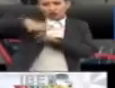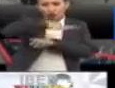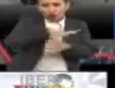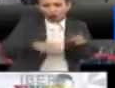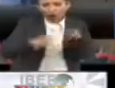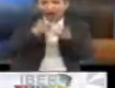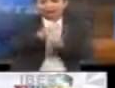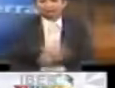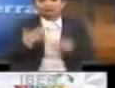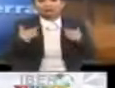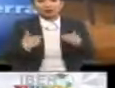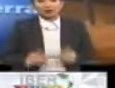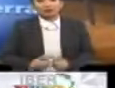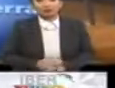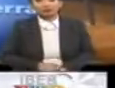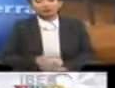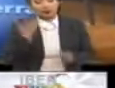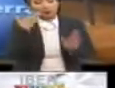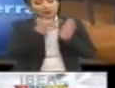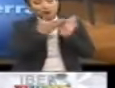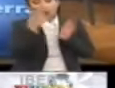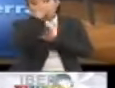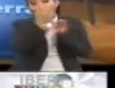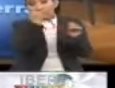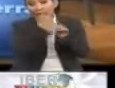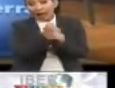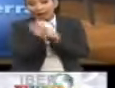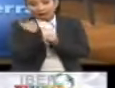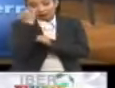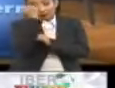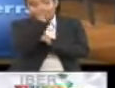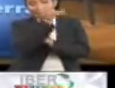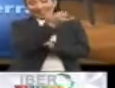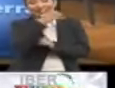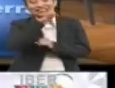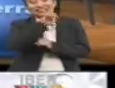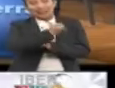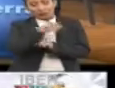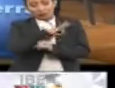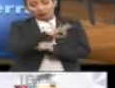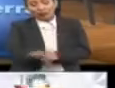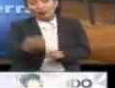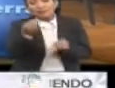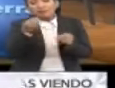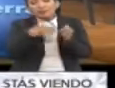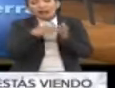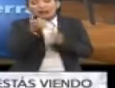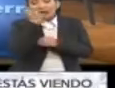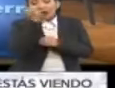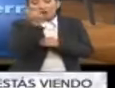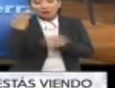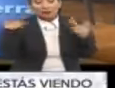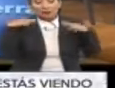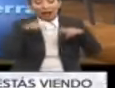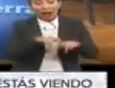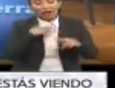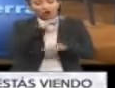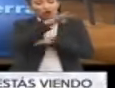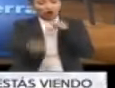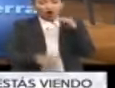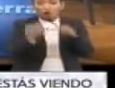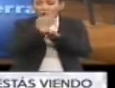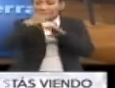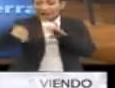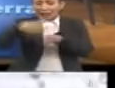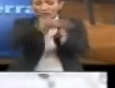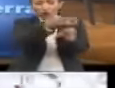del sistema solar. A lo largo de un año, la iniciativa YES hizo posible que miles de estudiantes y maestros de todos los